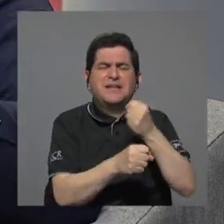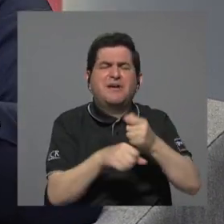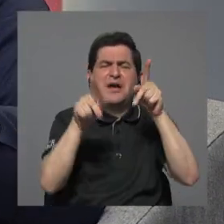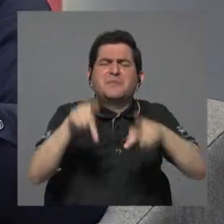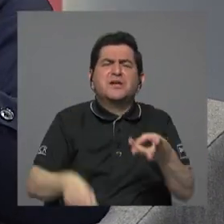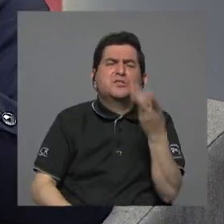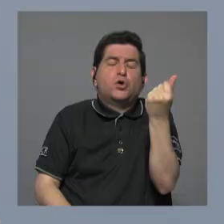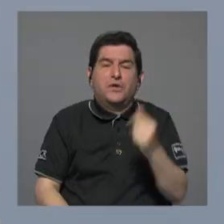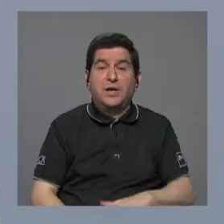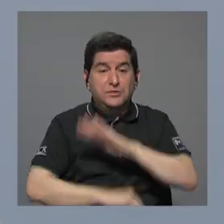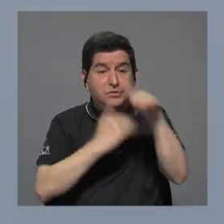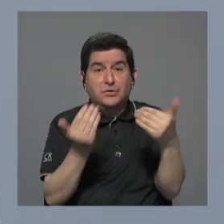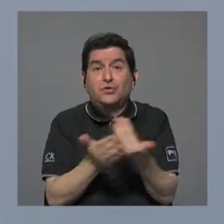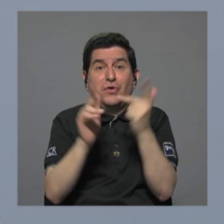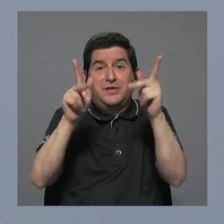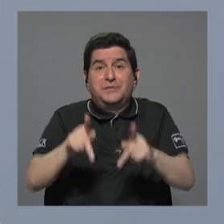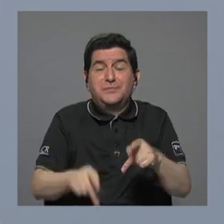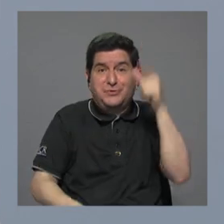gigante